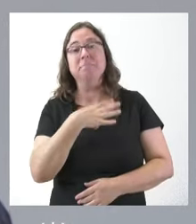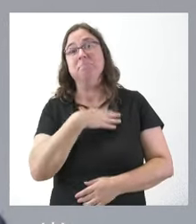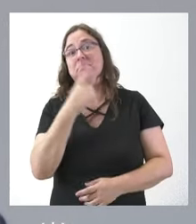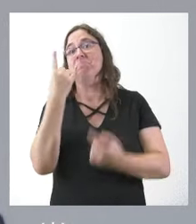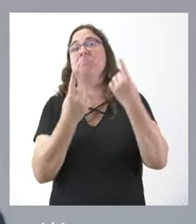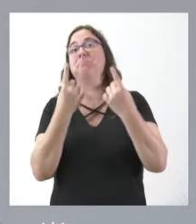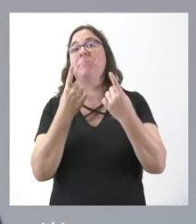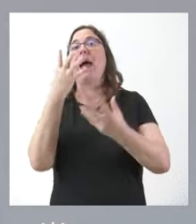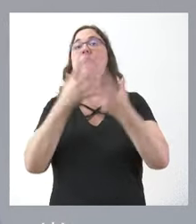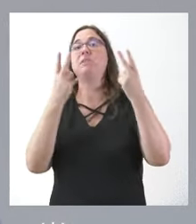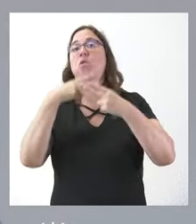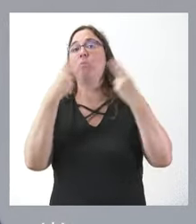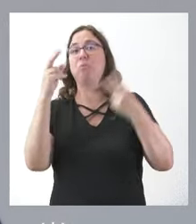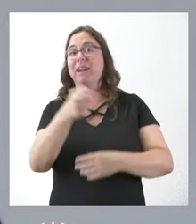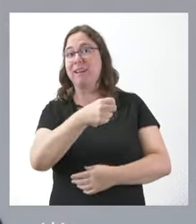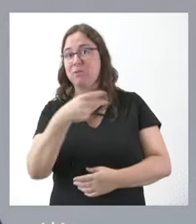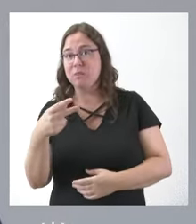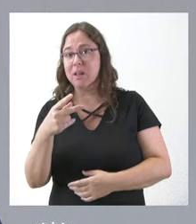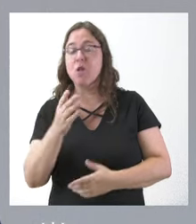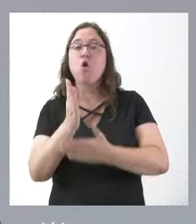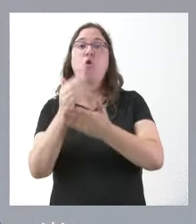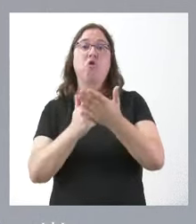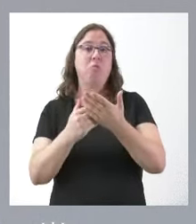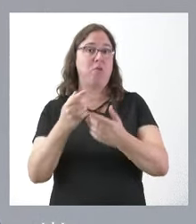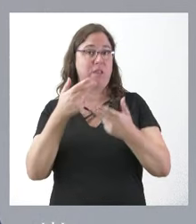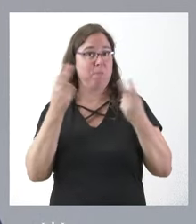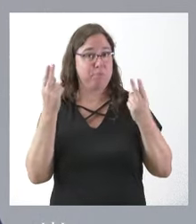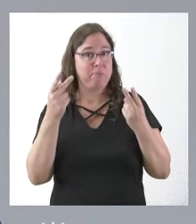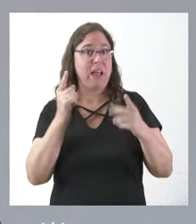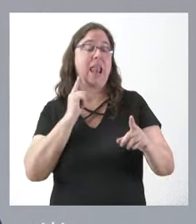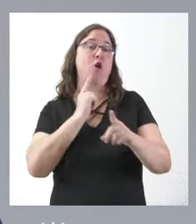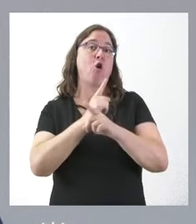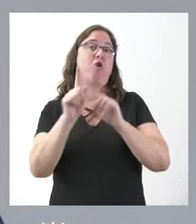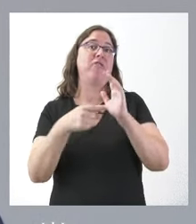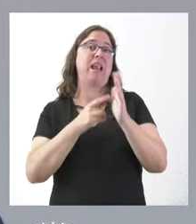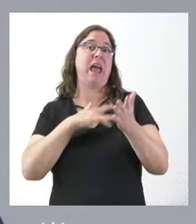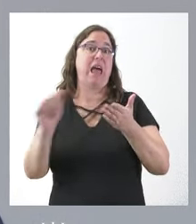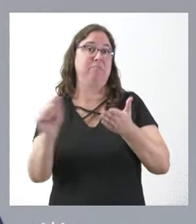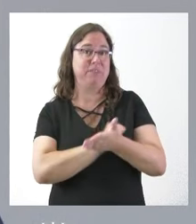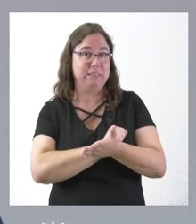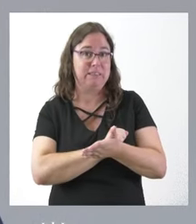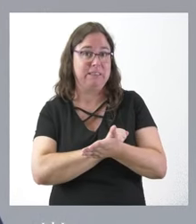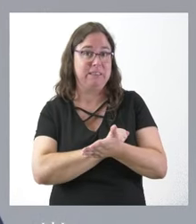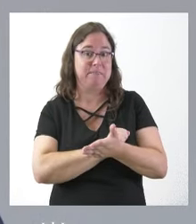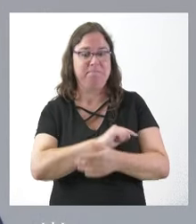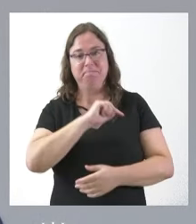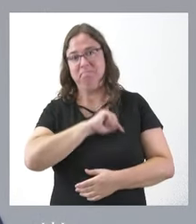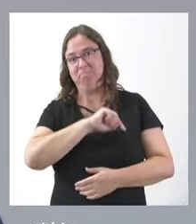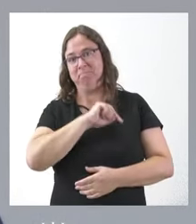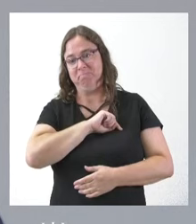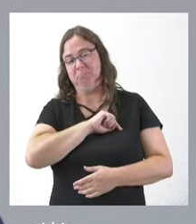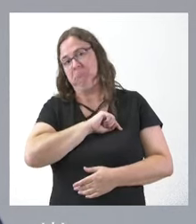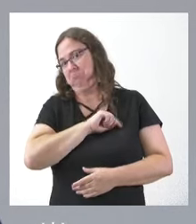determinadas administraciones públicas, determinadas comunidades autónomas contra la ley de amnistía, me parece cuando menos una injerencia